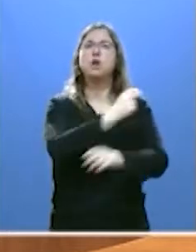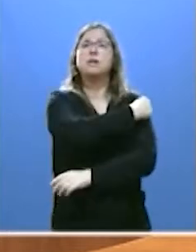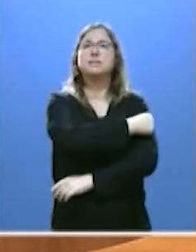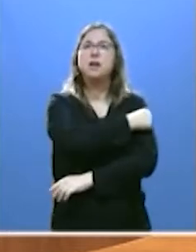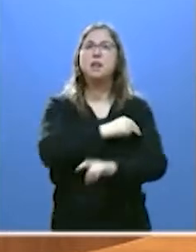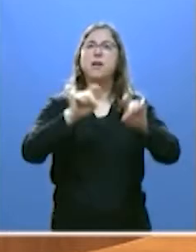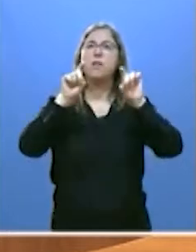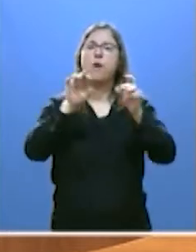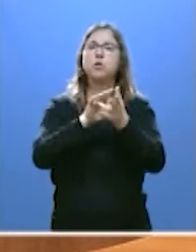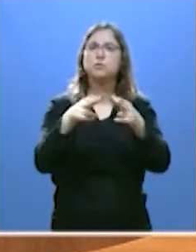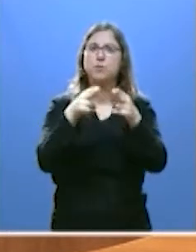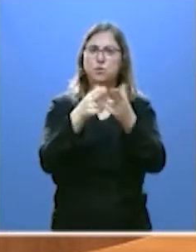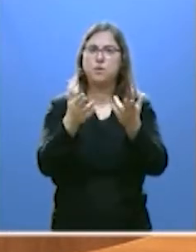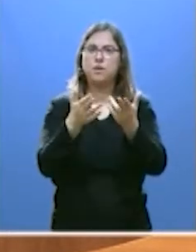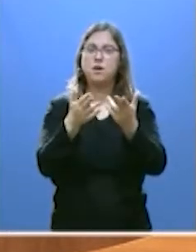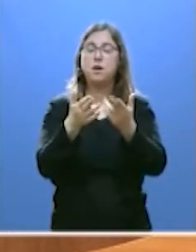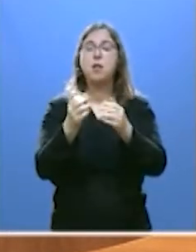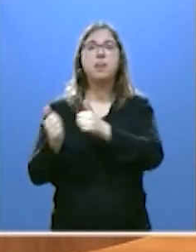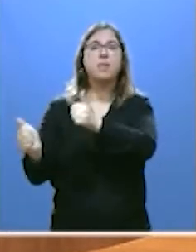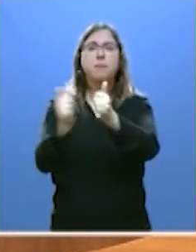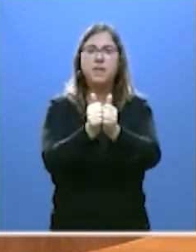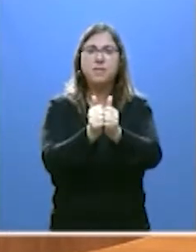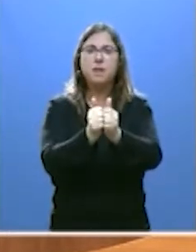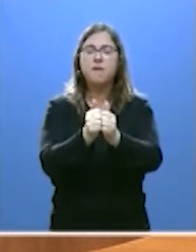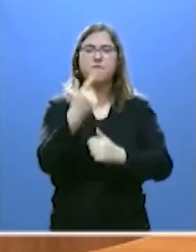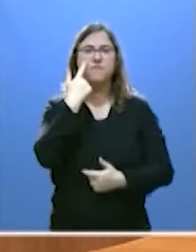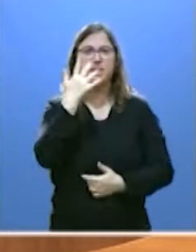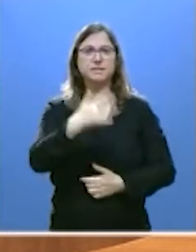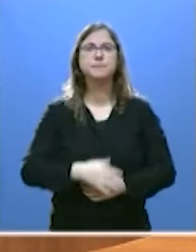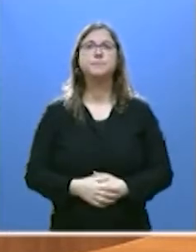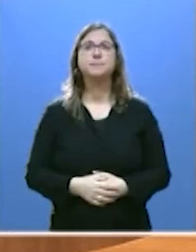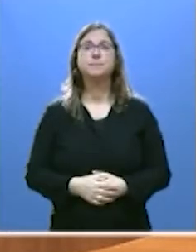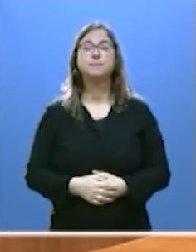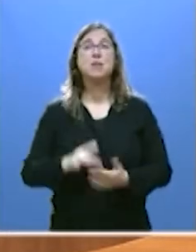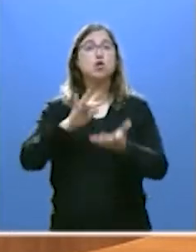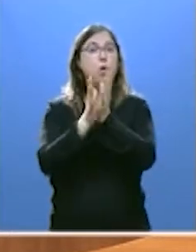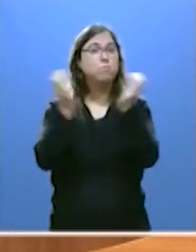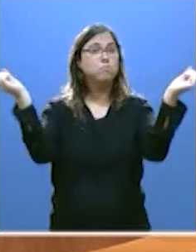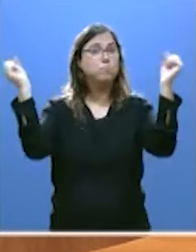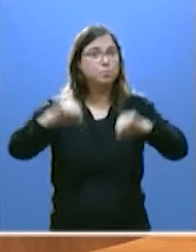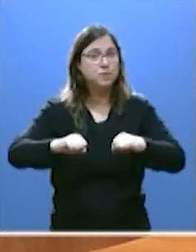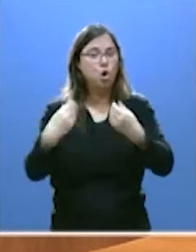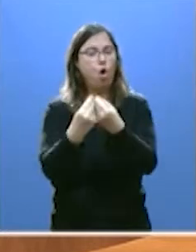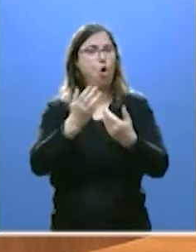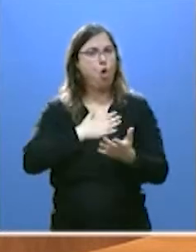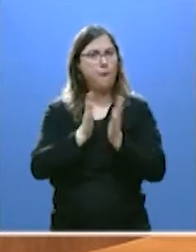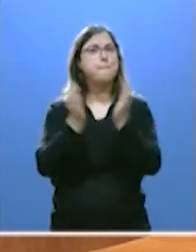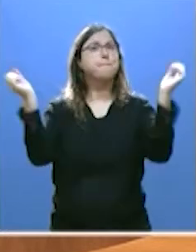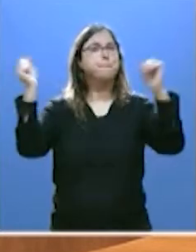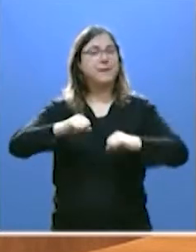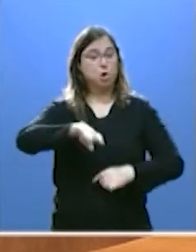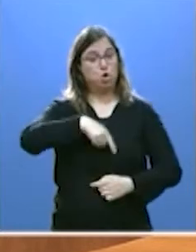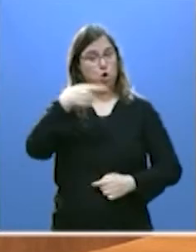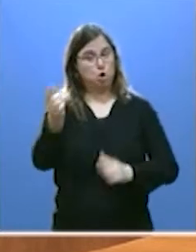educación, servicios sociales, dependencia. fíjese, pactaron con nosotros, pactamos